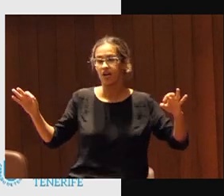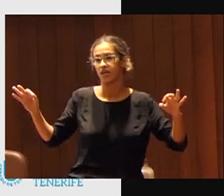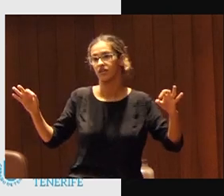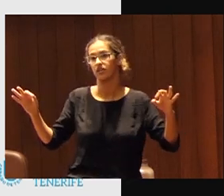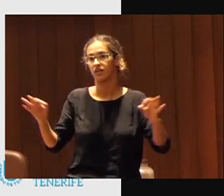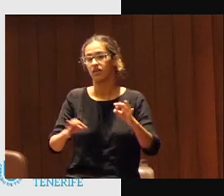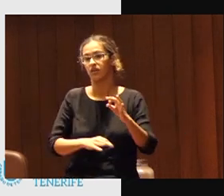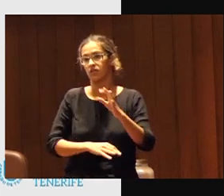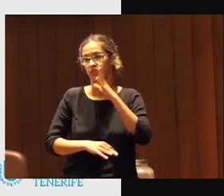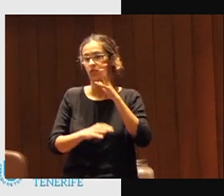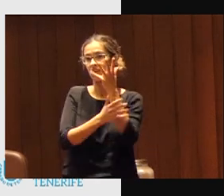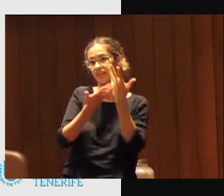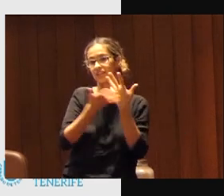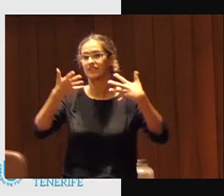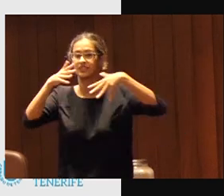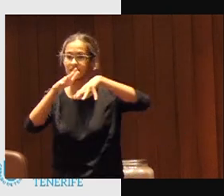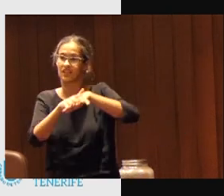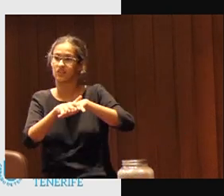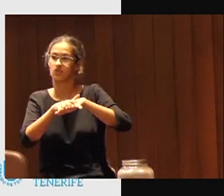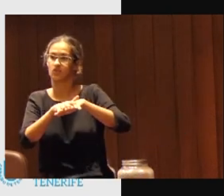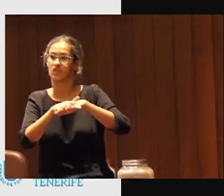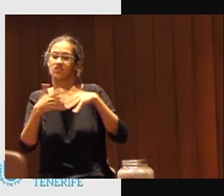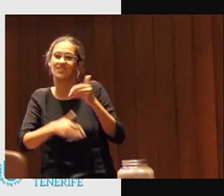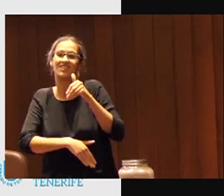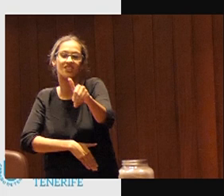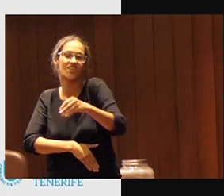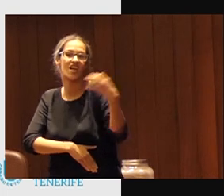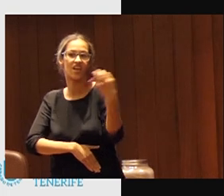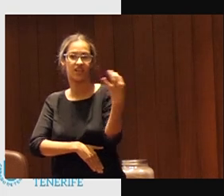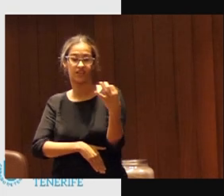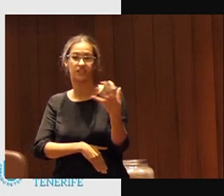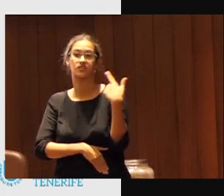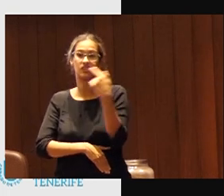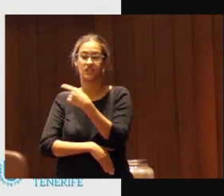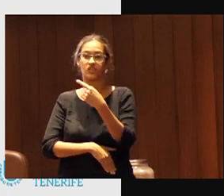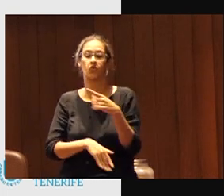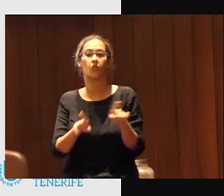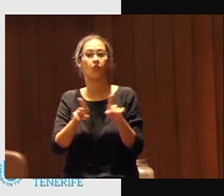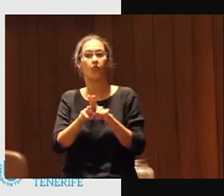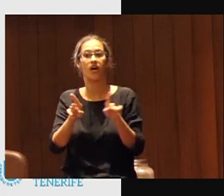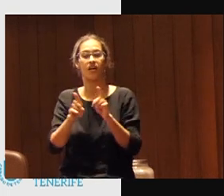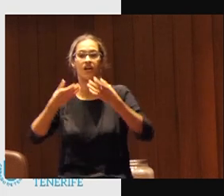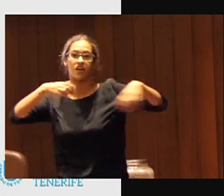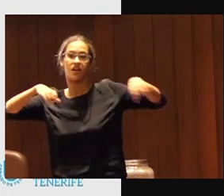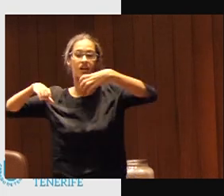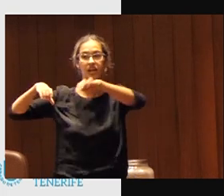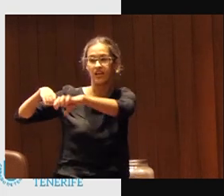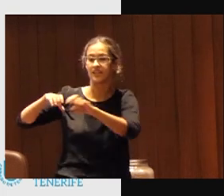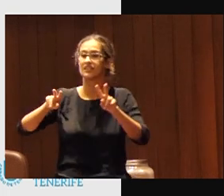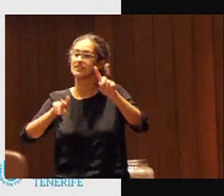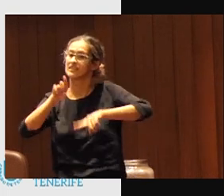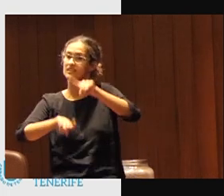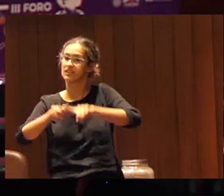Federación Internacional de Atletismo ¿qué va a pasar en un futuro? ayer decíamos esta sociedad está dividida en un binarismo sexual que si no